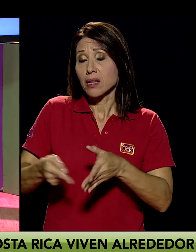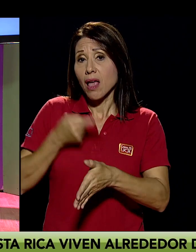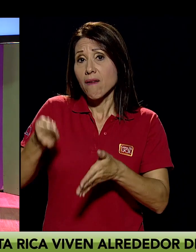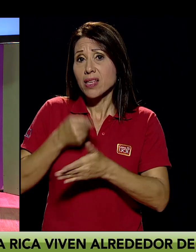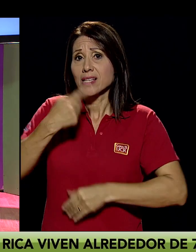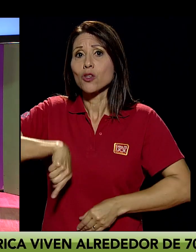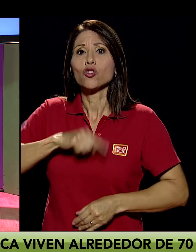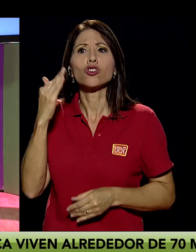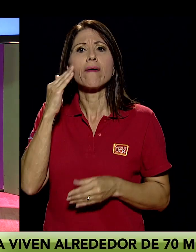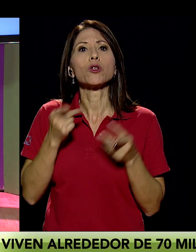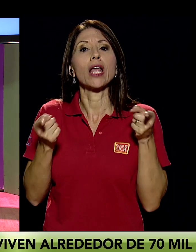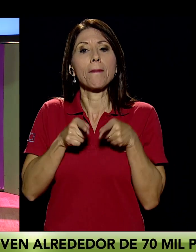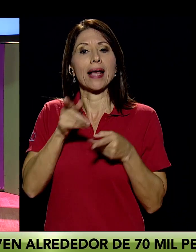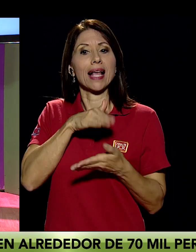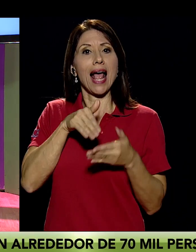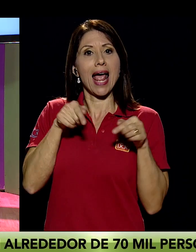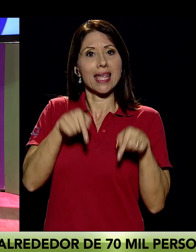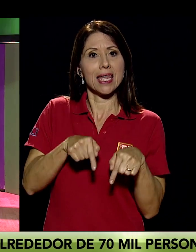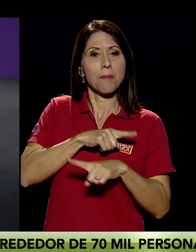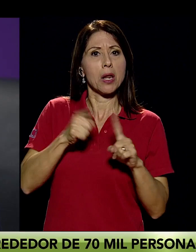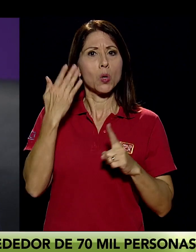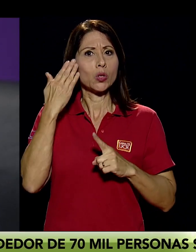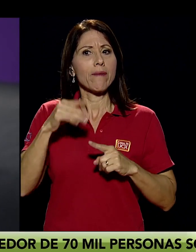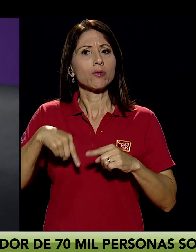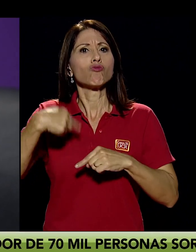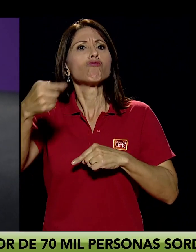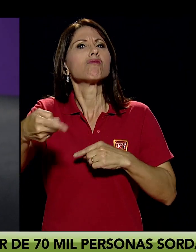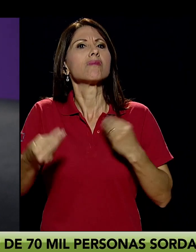sabemos de lo que pasa aquí y no de lo que pasa afuera.